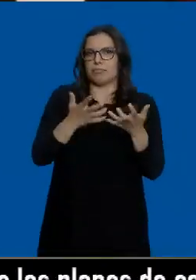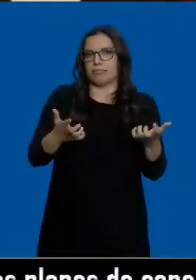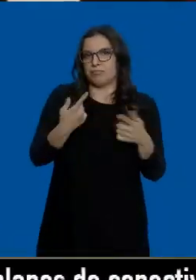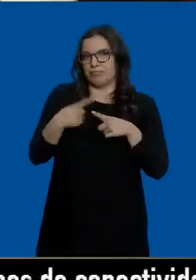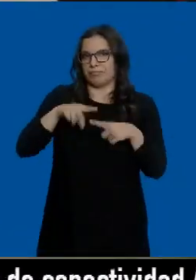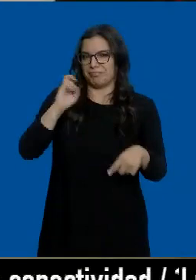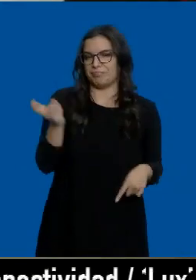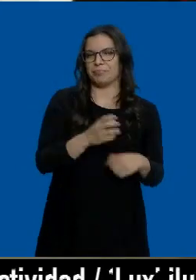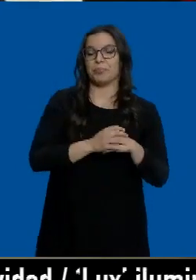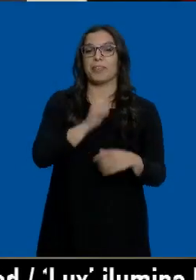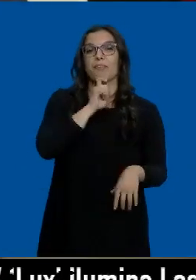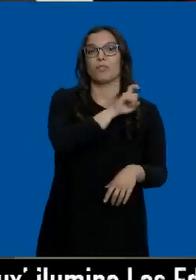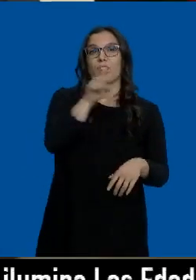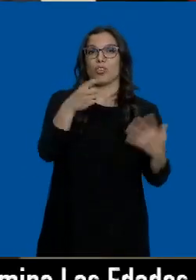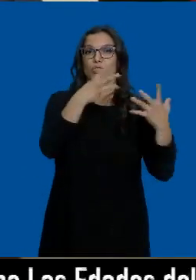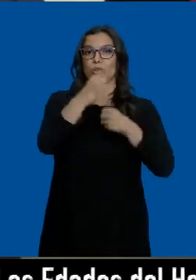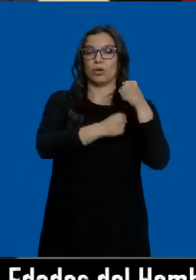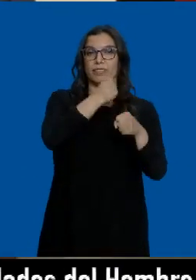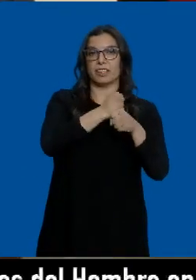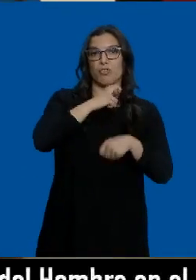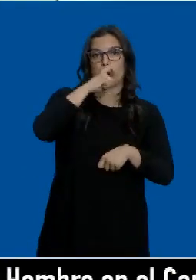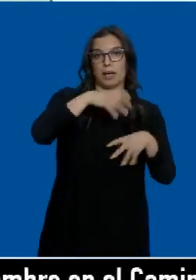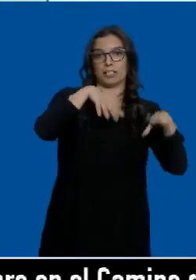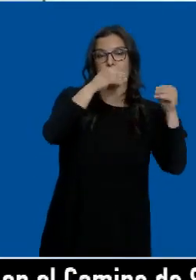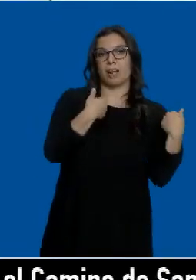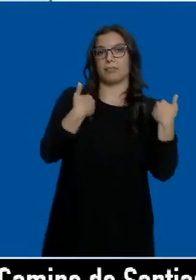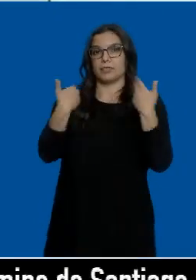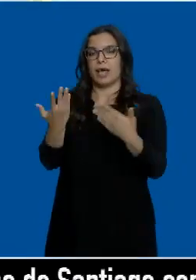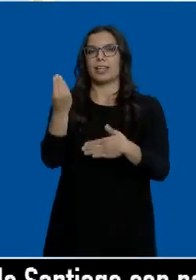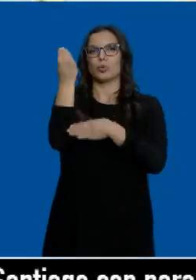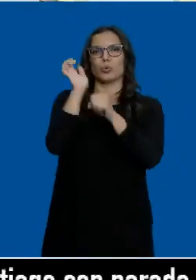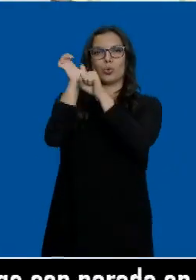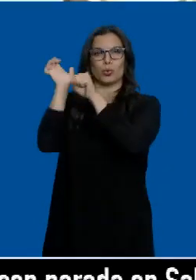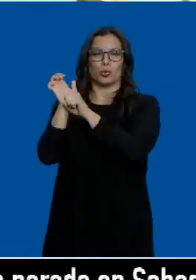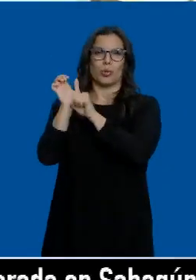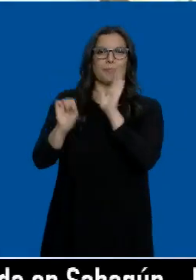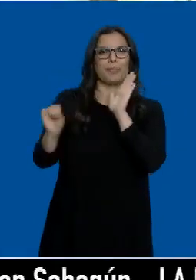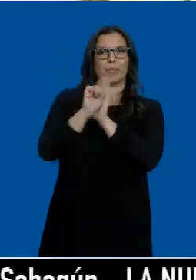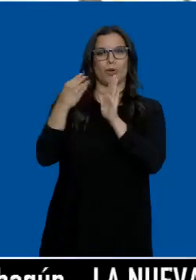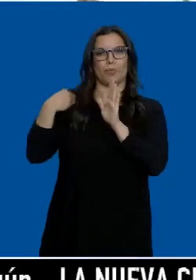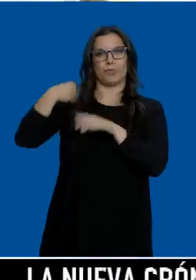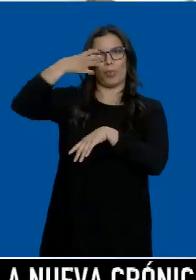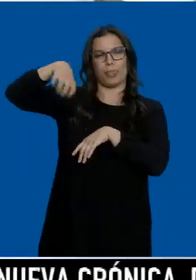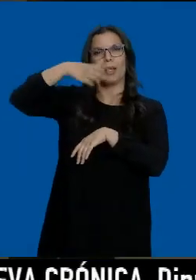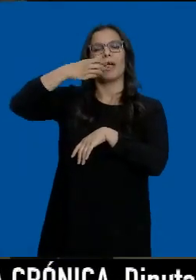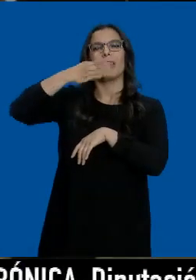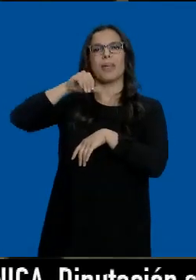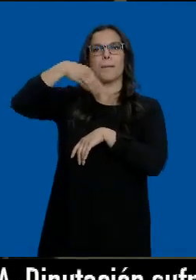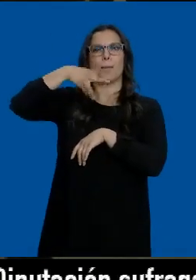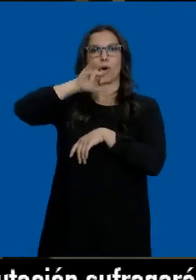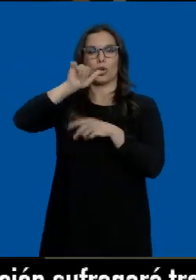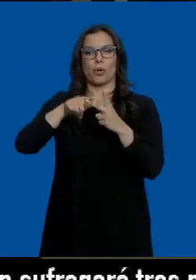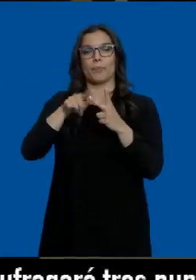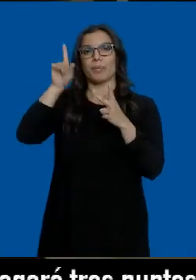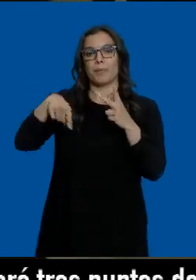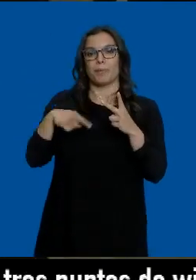cosas. La fundación, octavo centenario de la Catedral, le ha hecho entrega de la escultura simbólica que representa el cimborrio del aseo, la maqueta de la Catedral